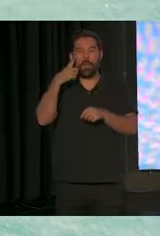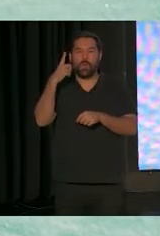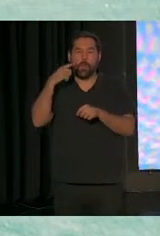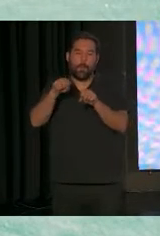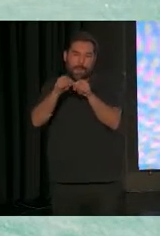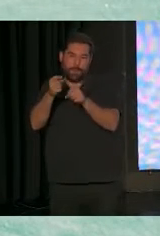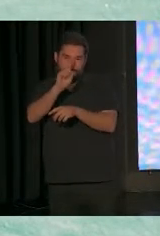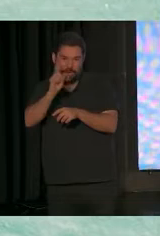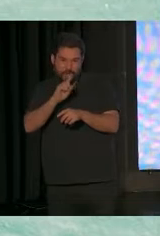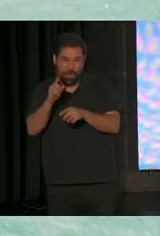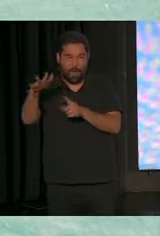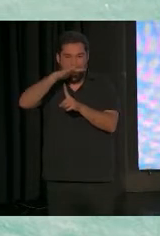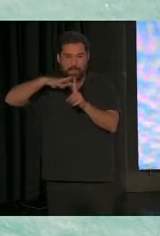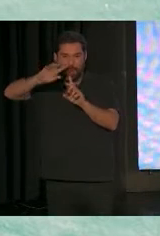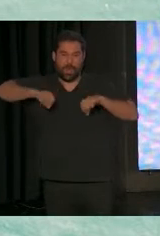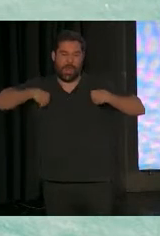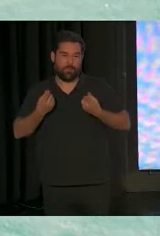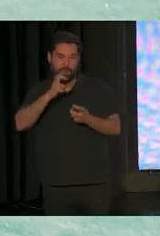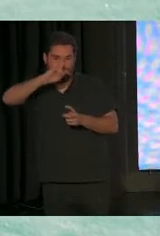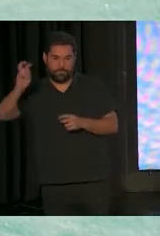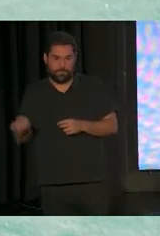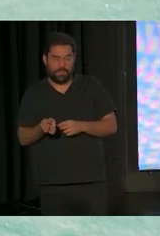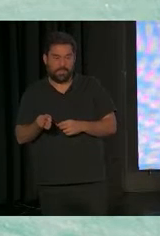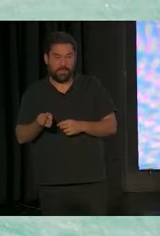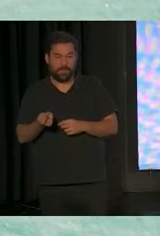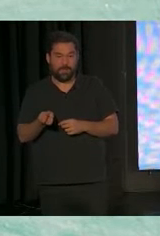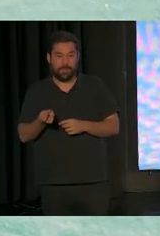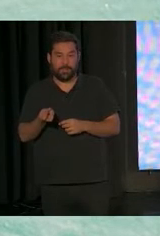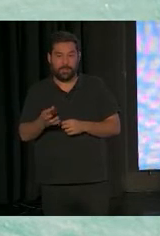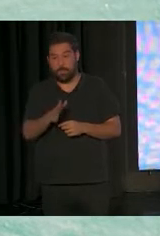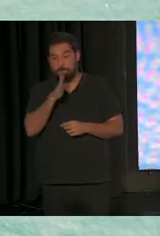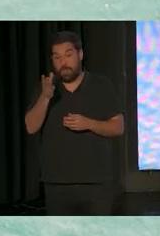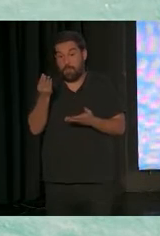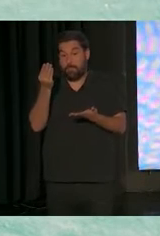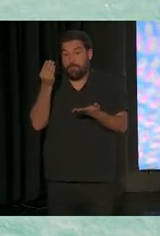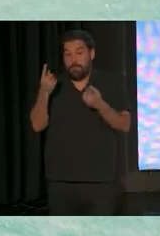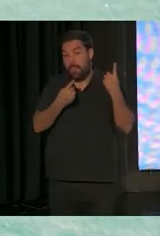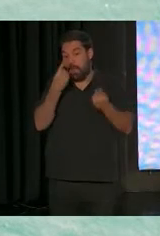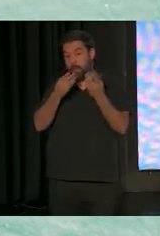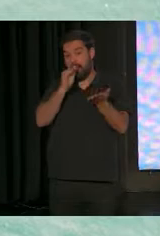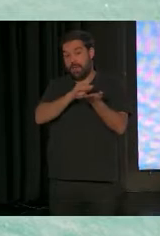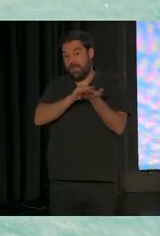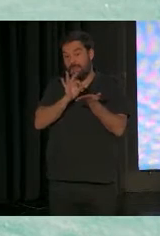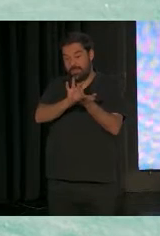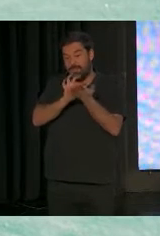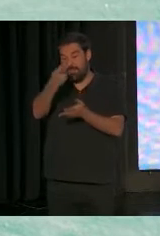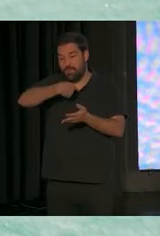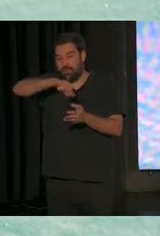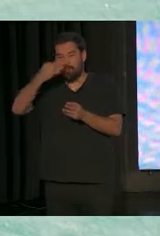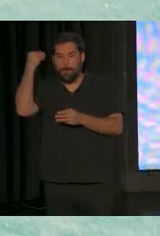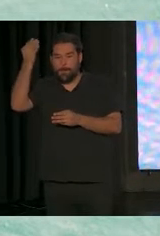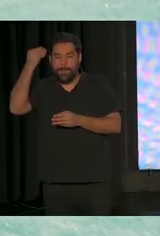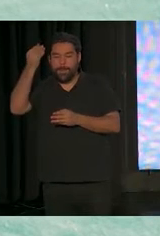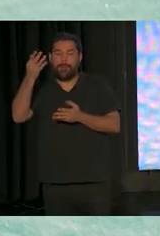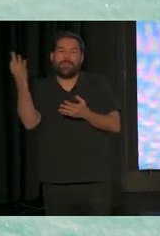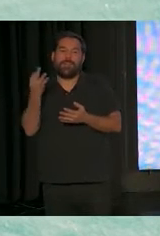niños, de los entornos naturales, etcétera, etcétera, ¿por qué todavía a veces en algunos servicios nos seguimos planteando si